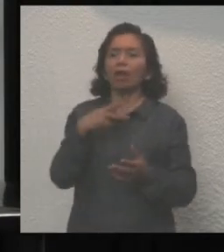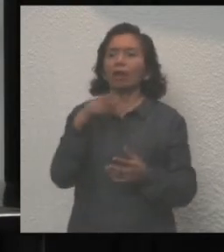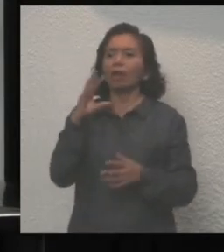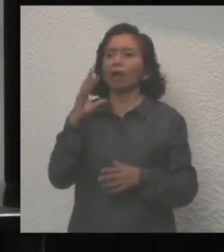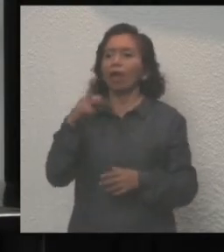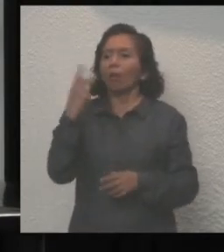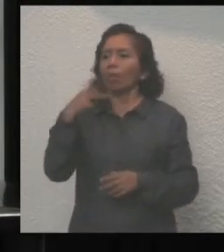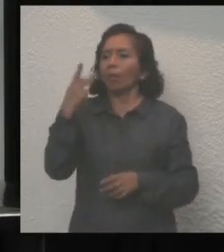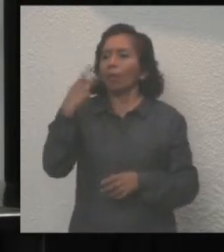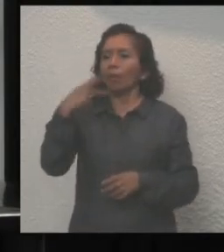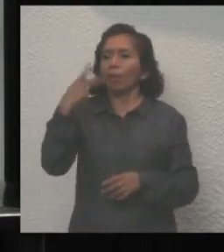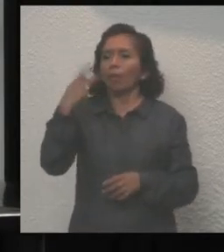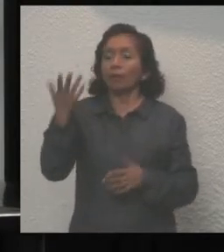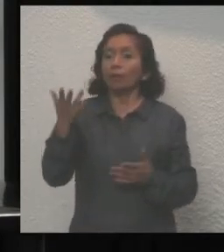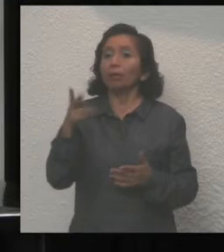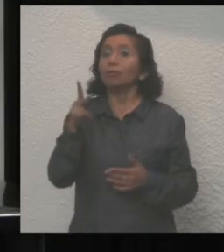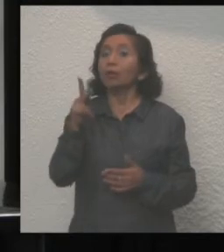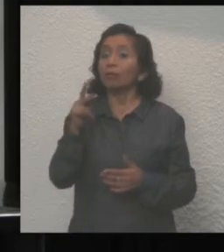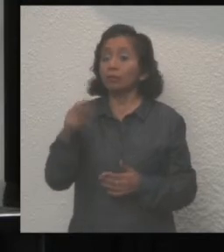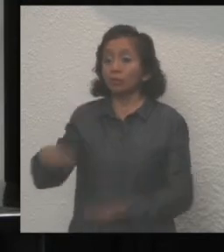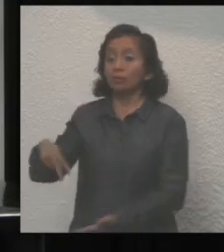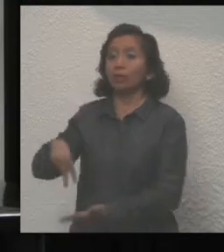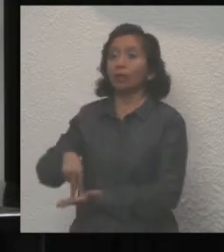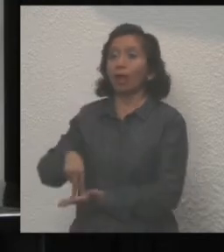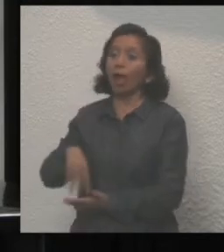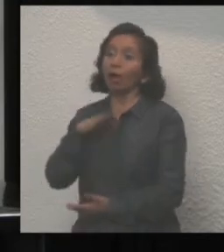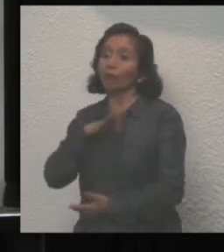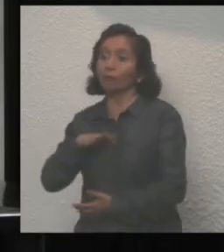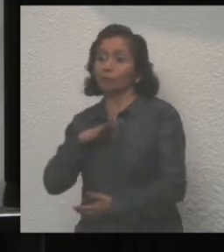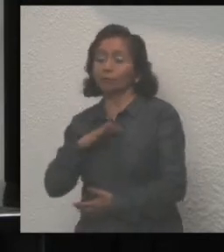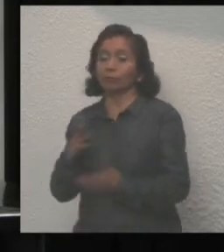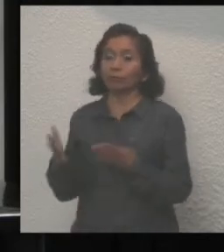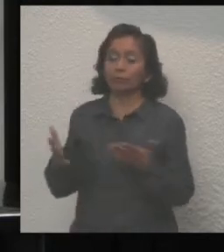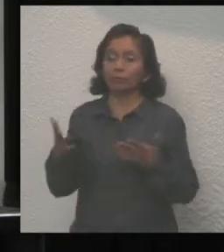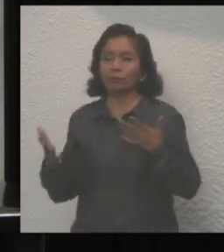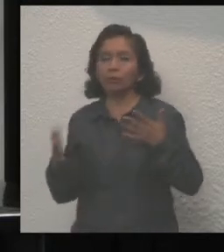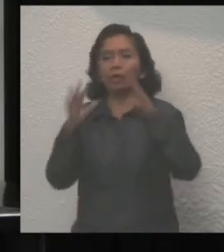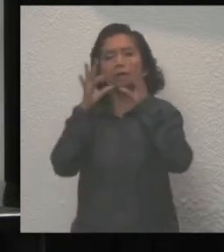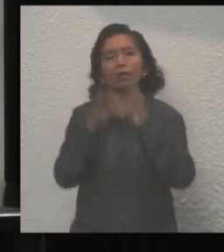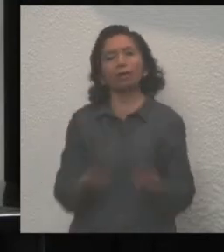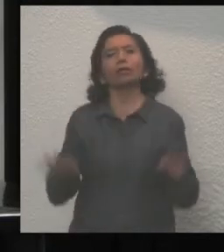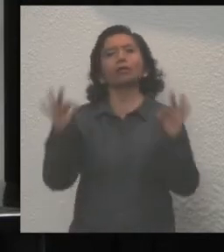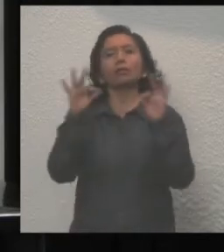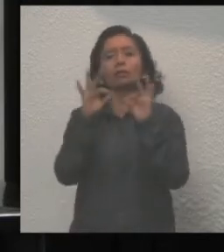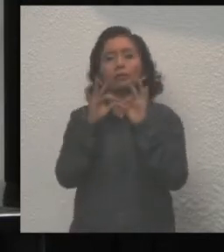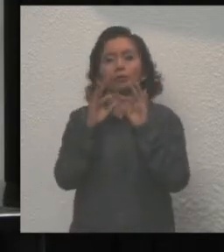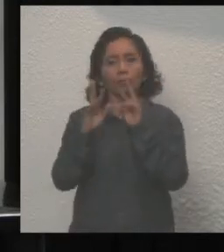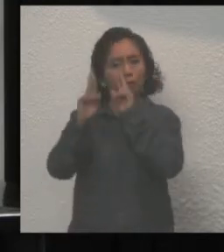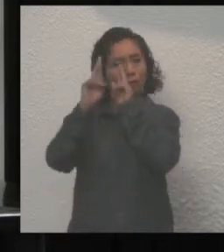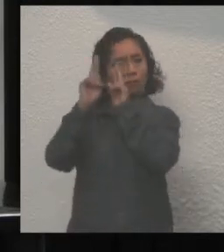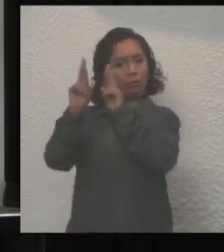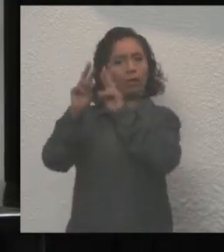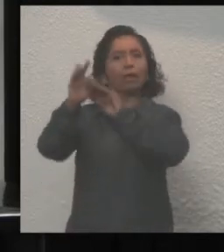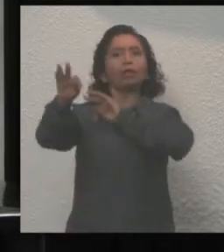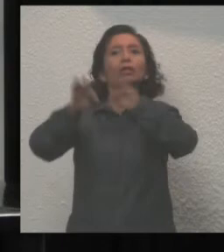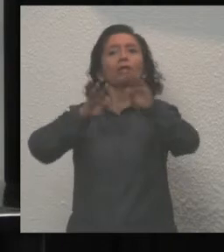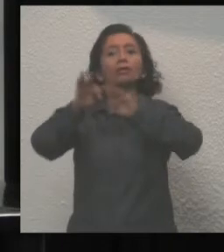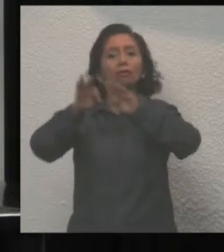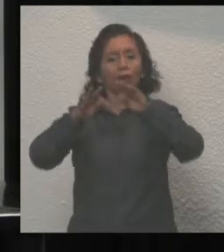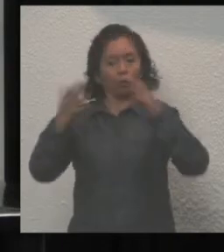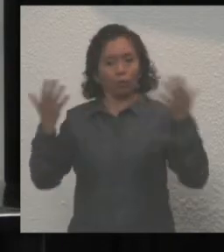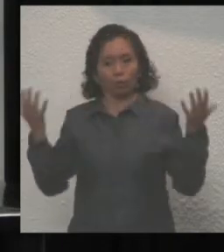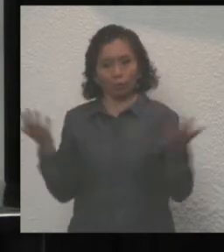señalar. Pero allá abajo felicitamos. Es importante también reconocer el trabajo que se ha